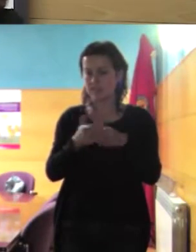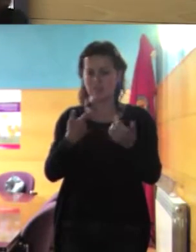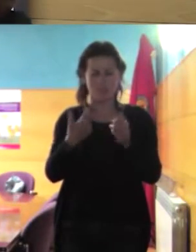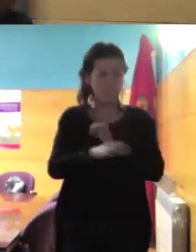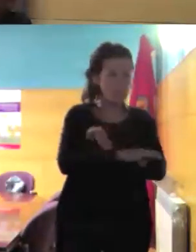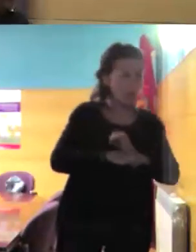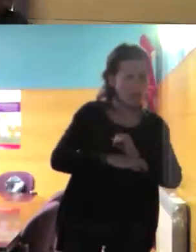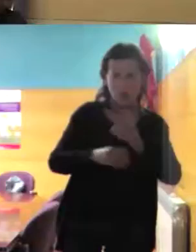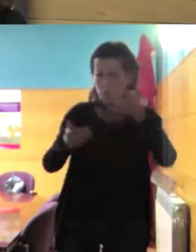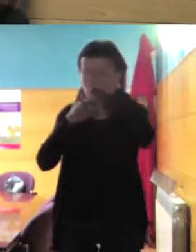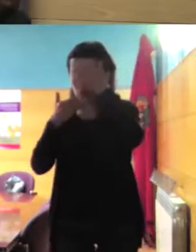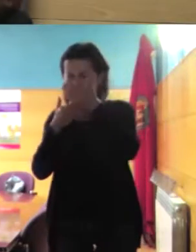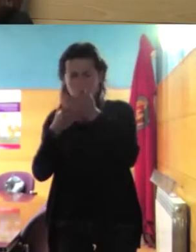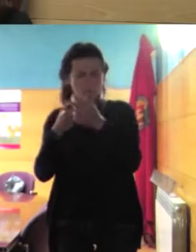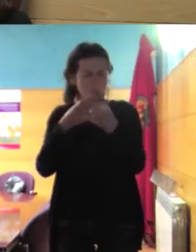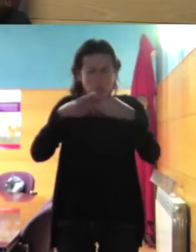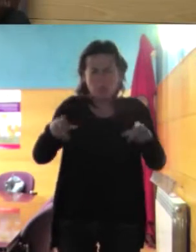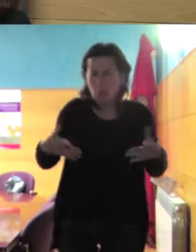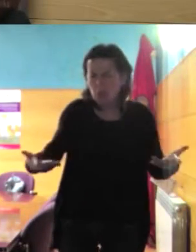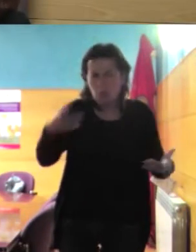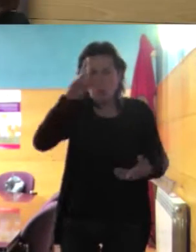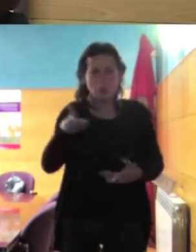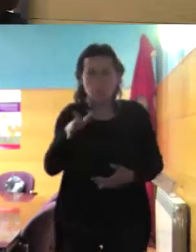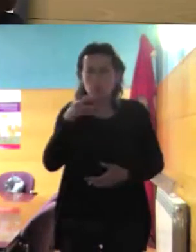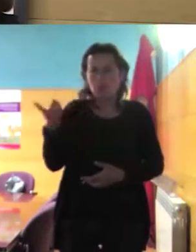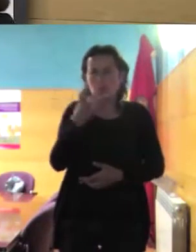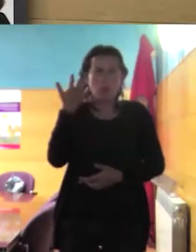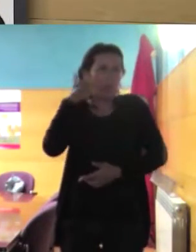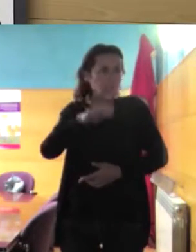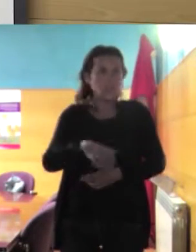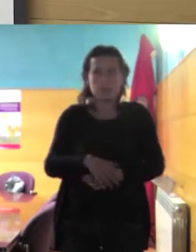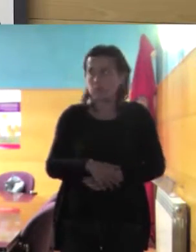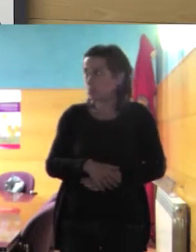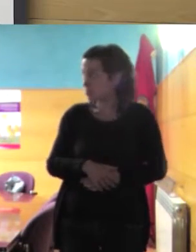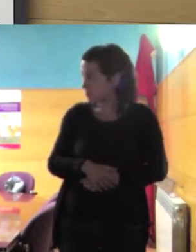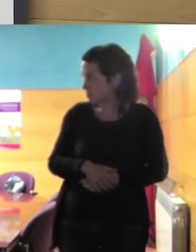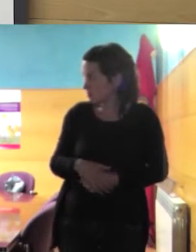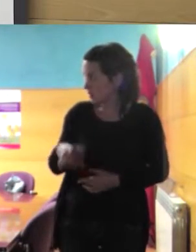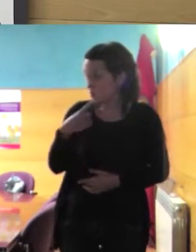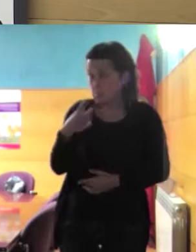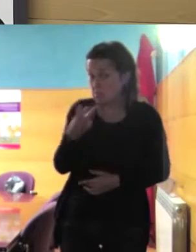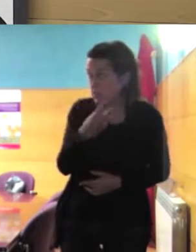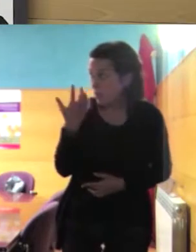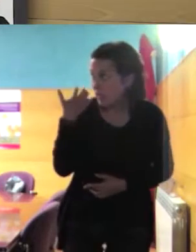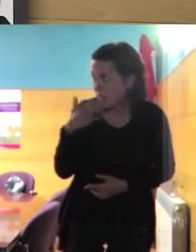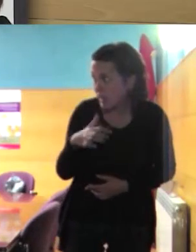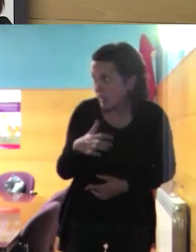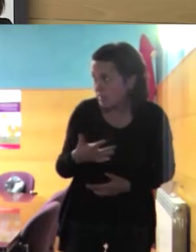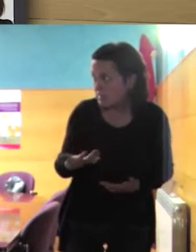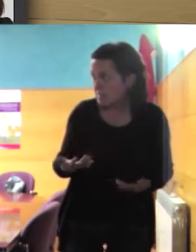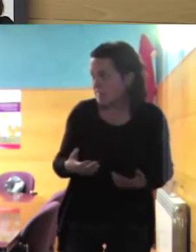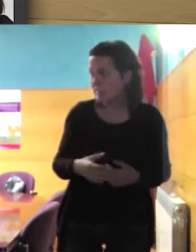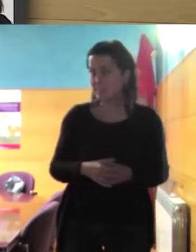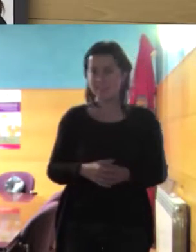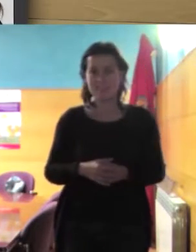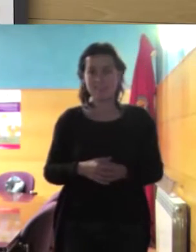ni cuál es la marroquí porque como son tan raras yo digo ¿qué? ¿qué está diciendo que son raras? a